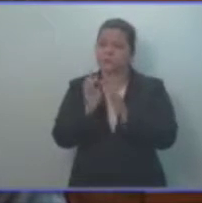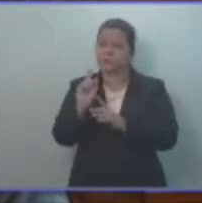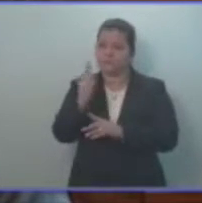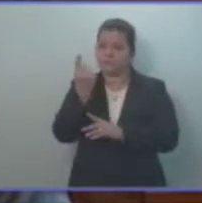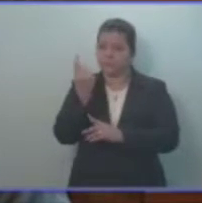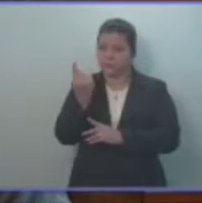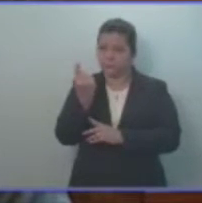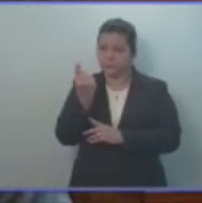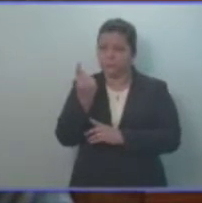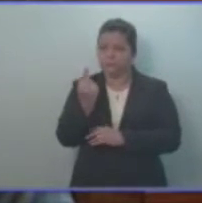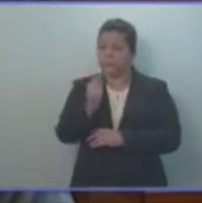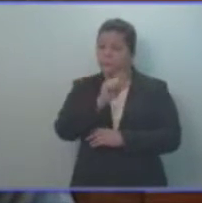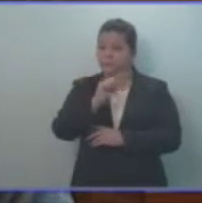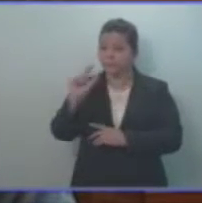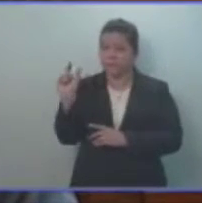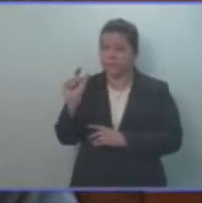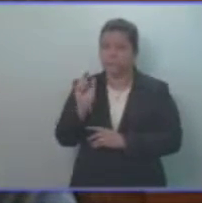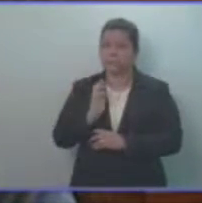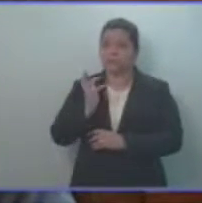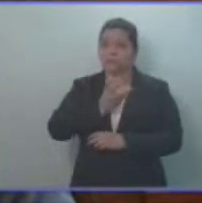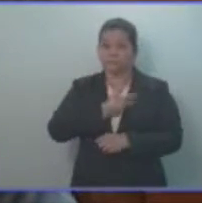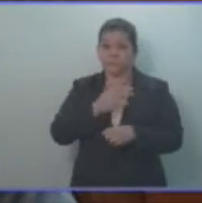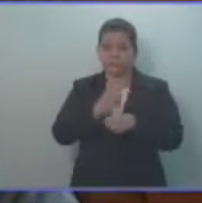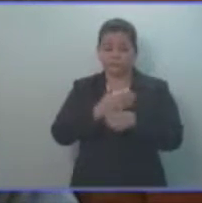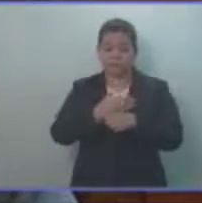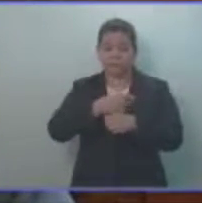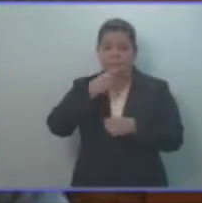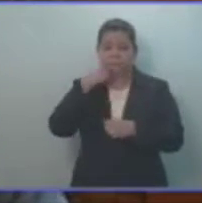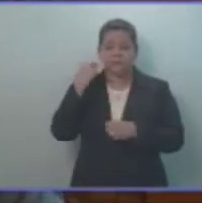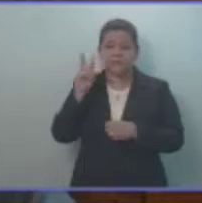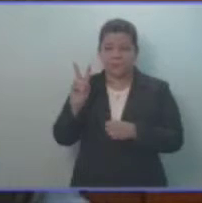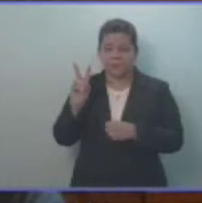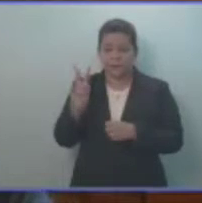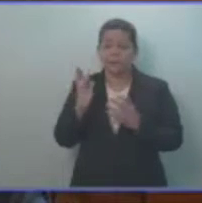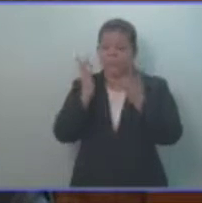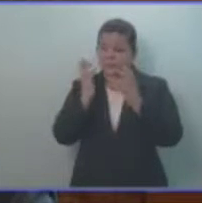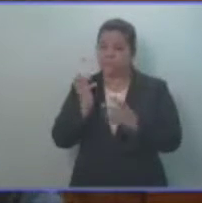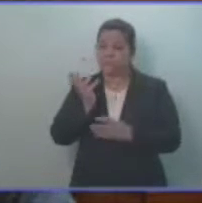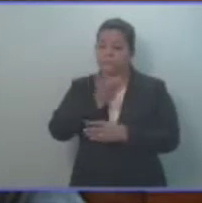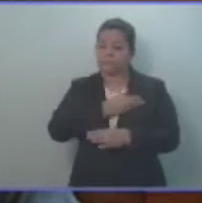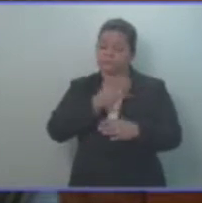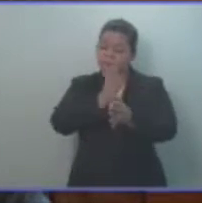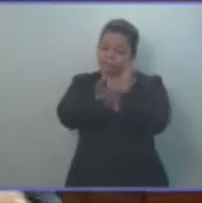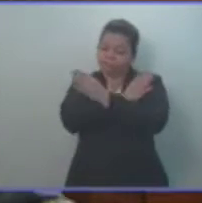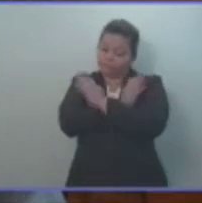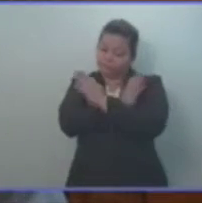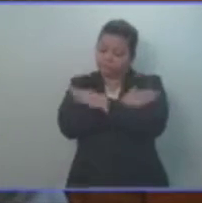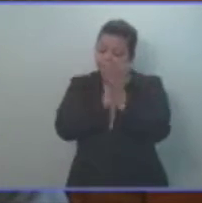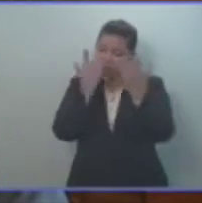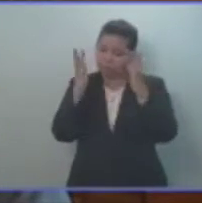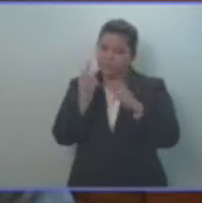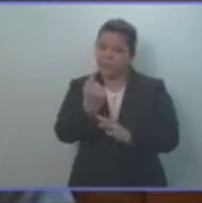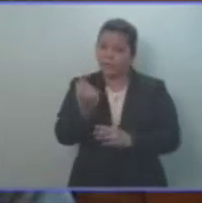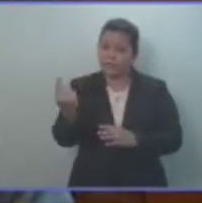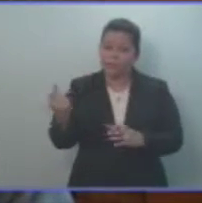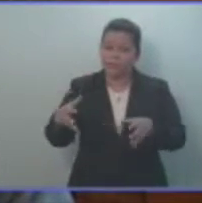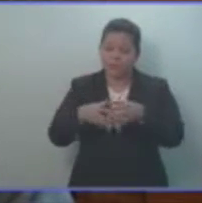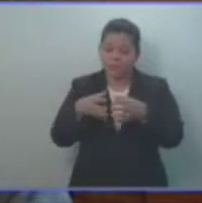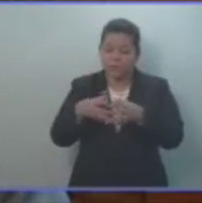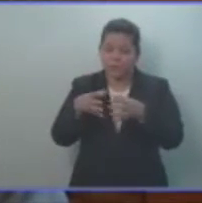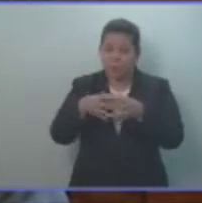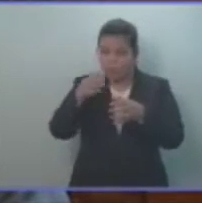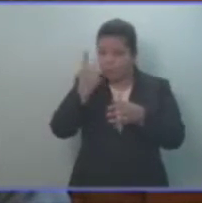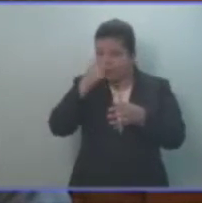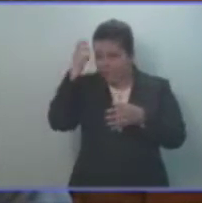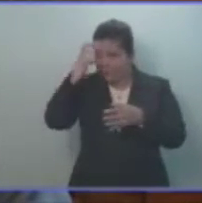lugar, en nombre del grupo parlamentario del FMLN, felicitar a todos los sindicalistas, ya que